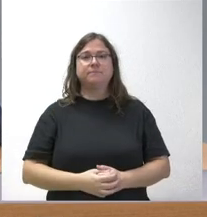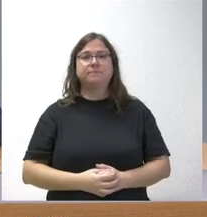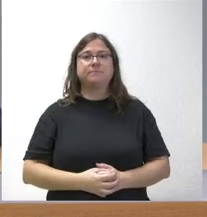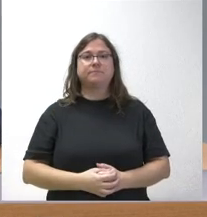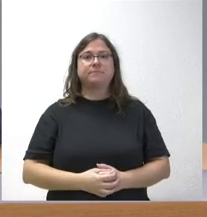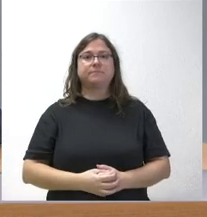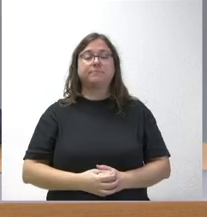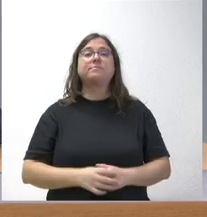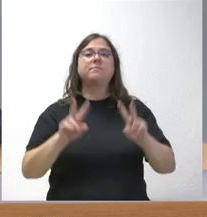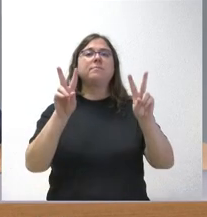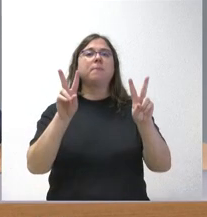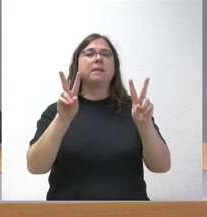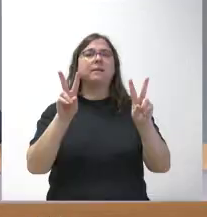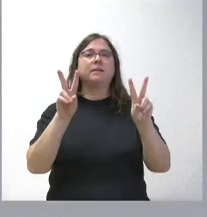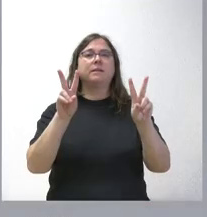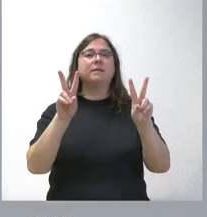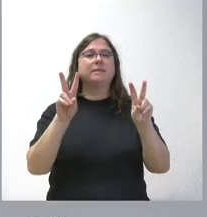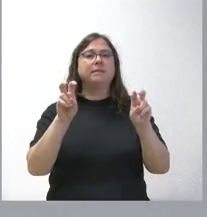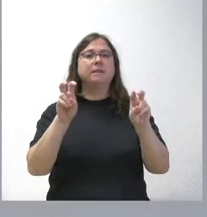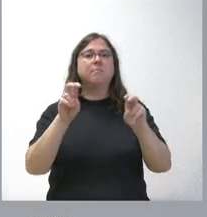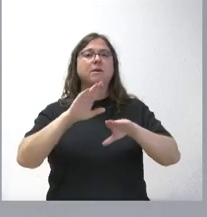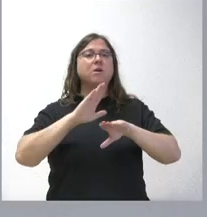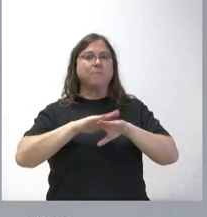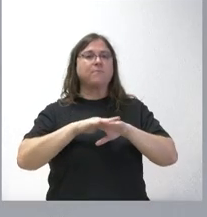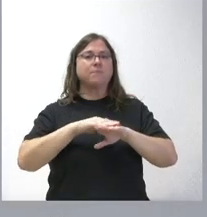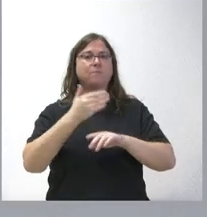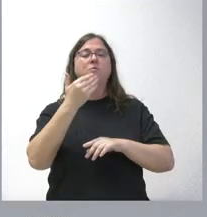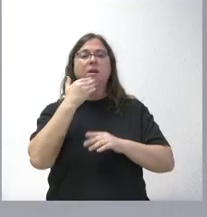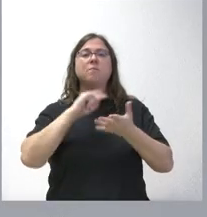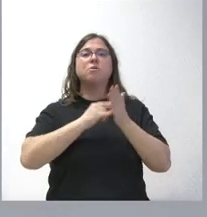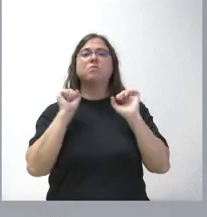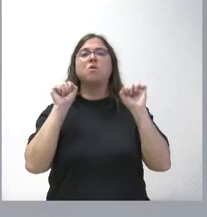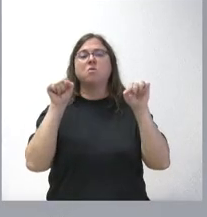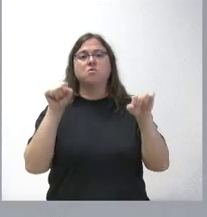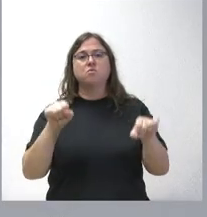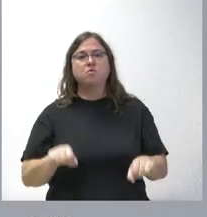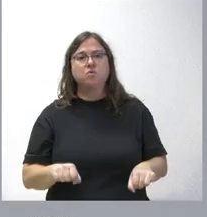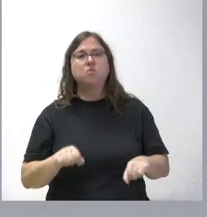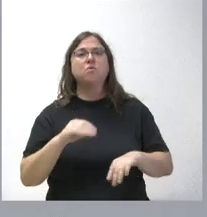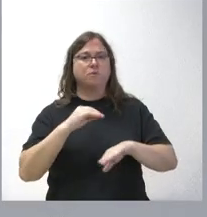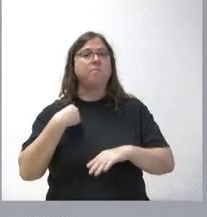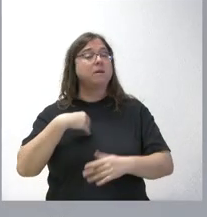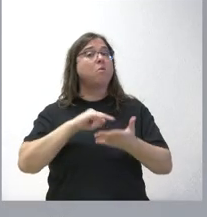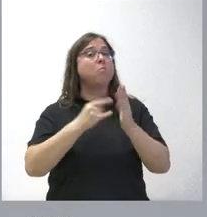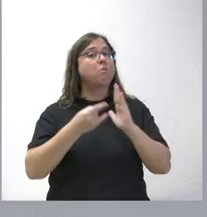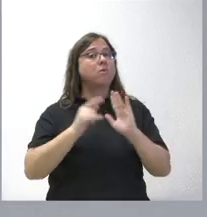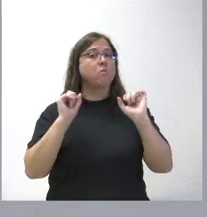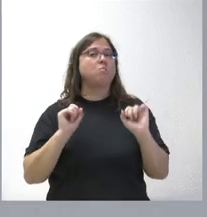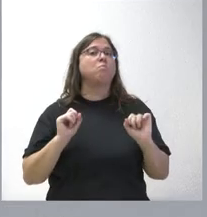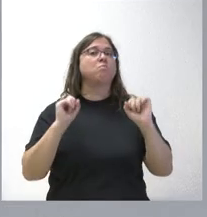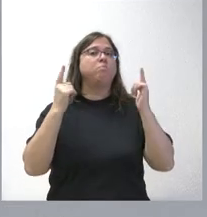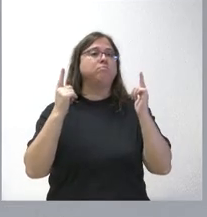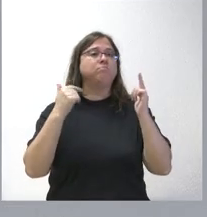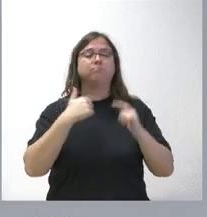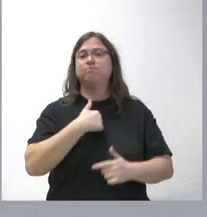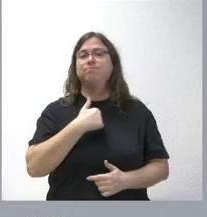Bueno, respecto a por qué se ha retrasado el proyecto, como tal proyecto formal, yo